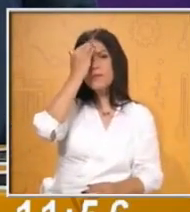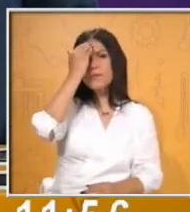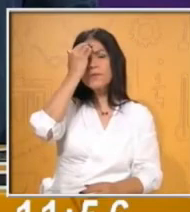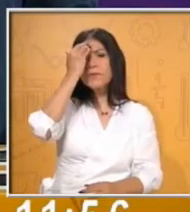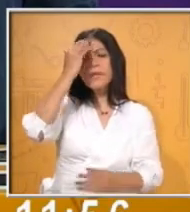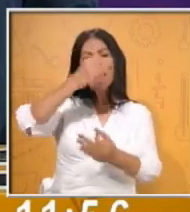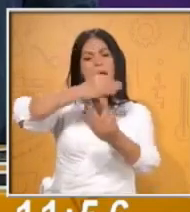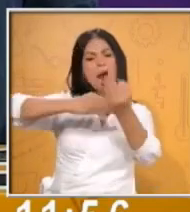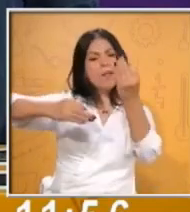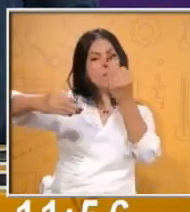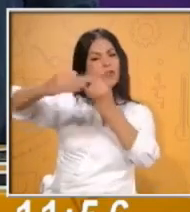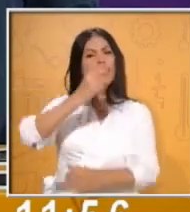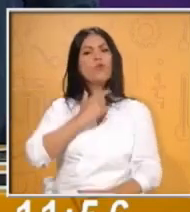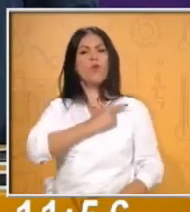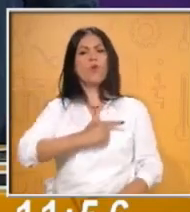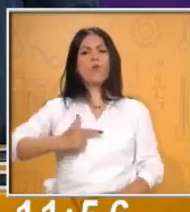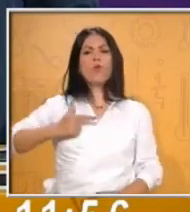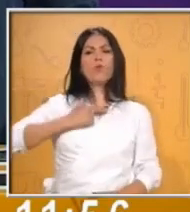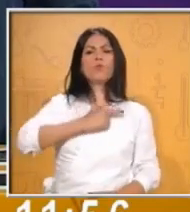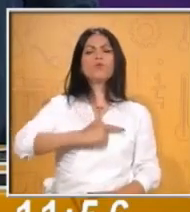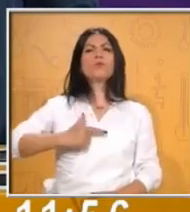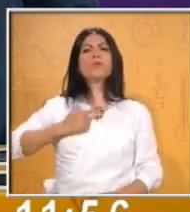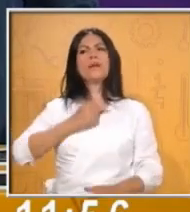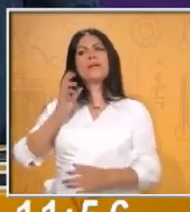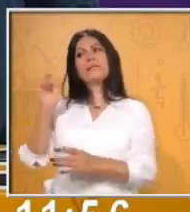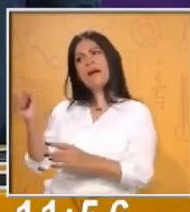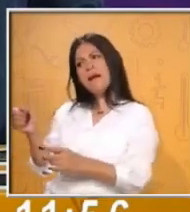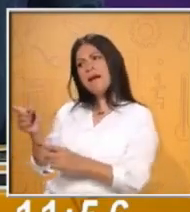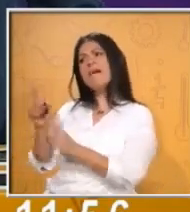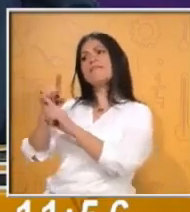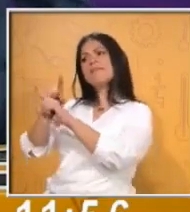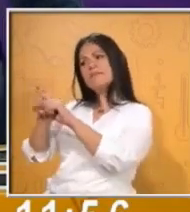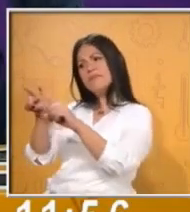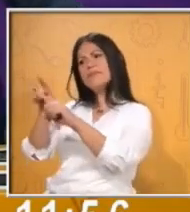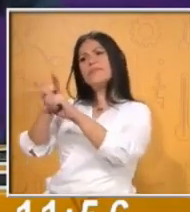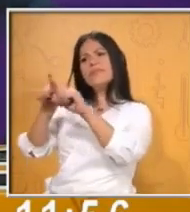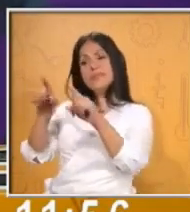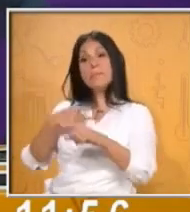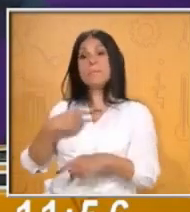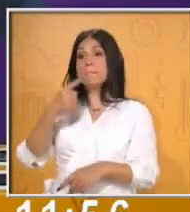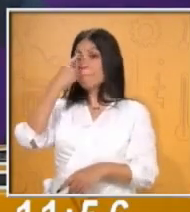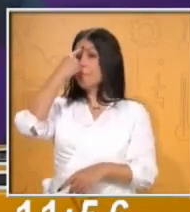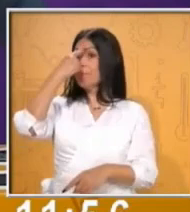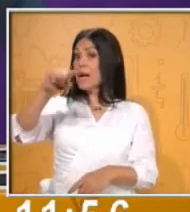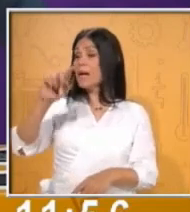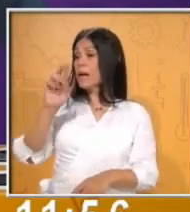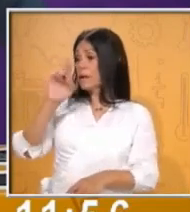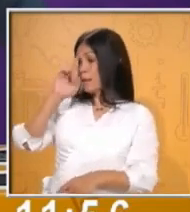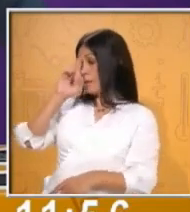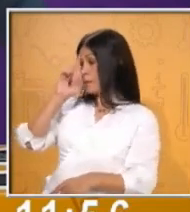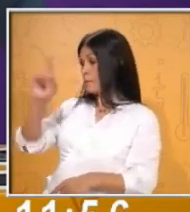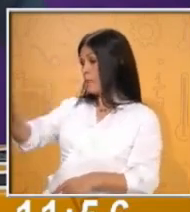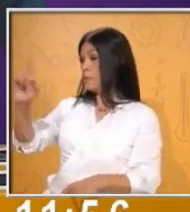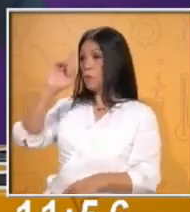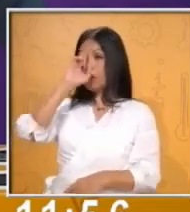respeto y además una comunicación. Muy bien, una vez que hayas terminado,